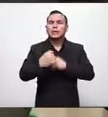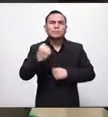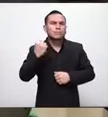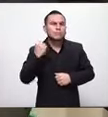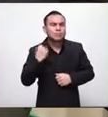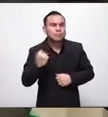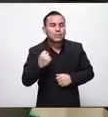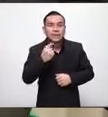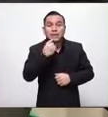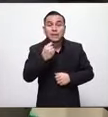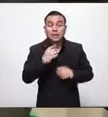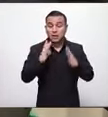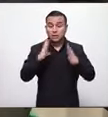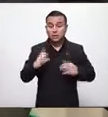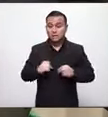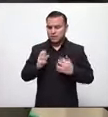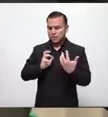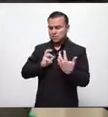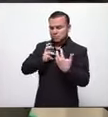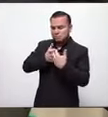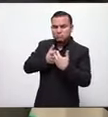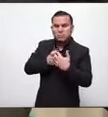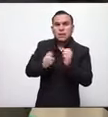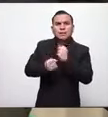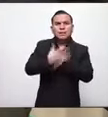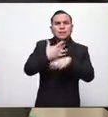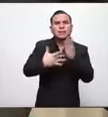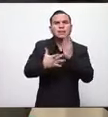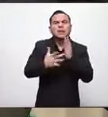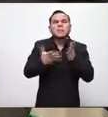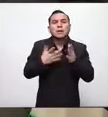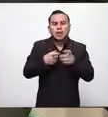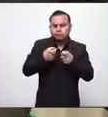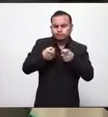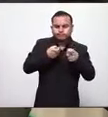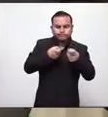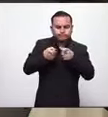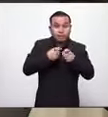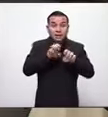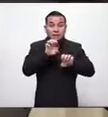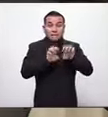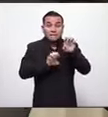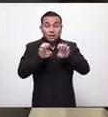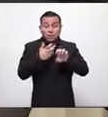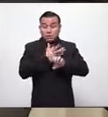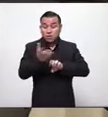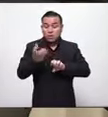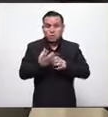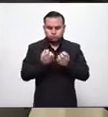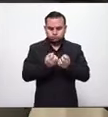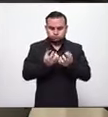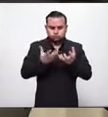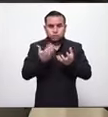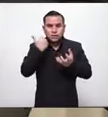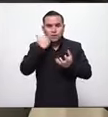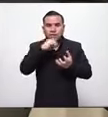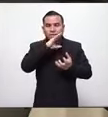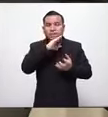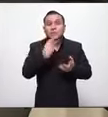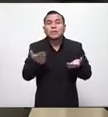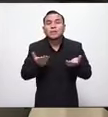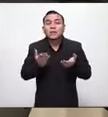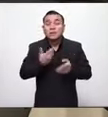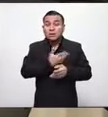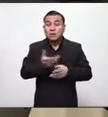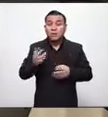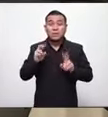tema como el gobierno adopta la tecnología para poder ir monitoreando la evaluación de la pandemia el ministerio de salud de la mano